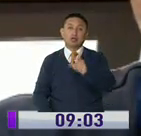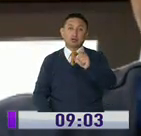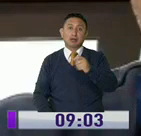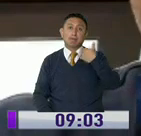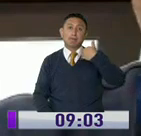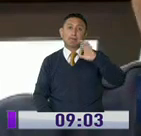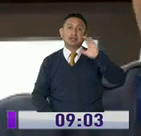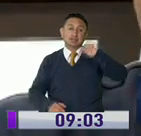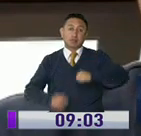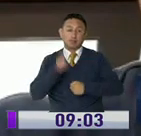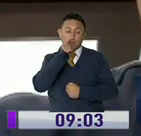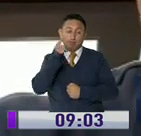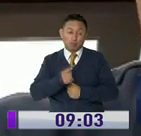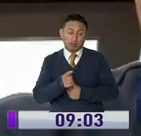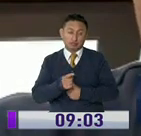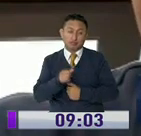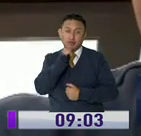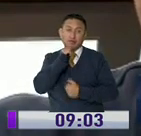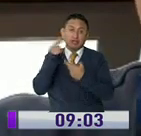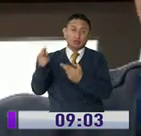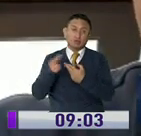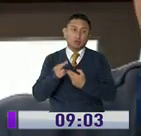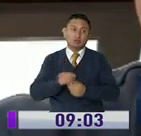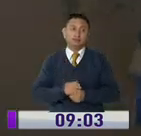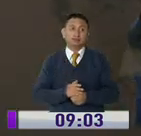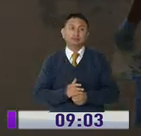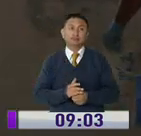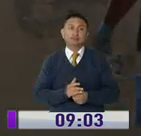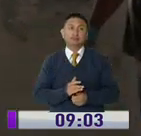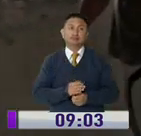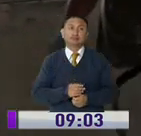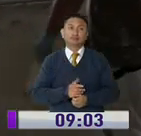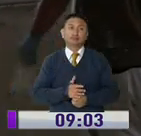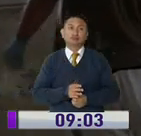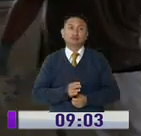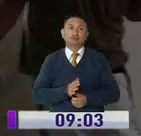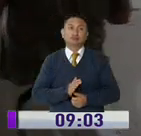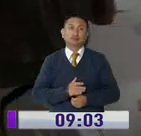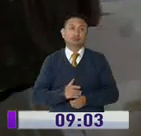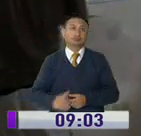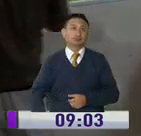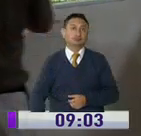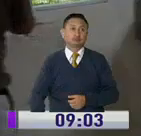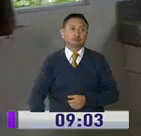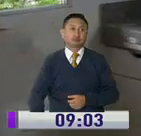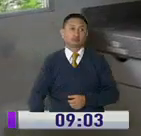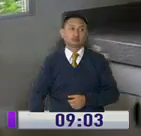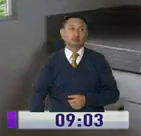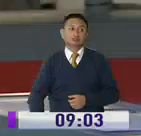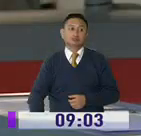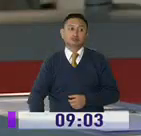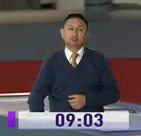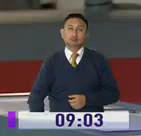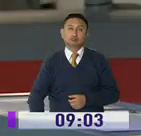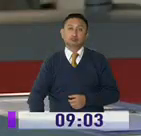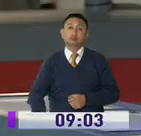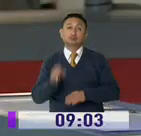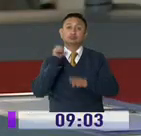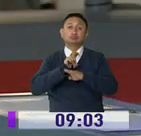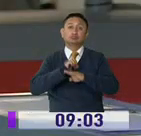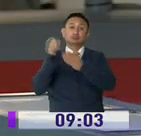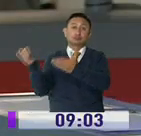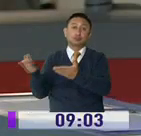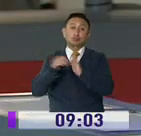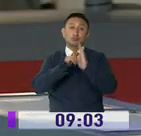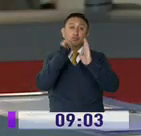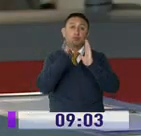que han sido sometidos a pruebas y que todavía esperan de resultados. Desde la provincia de Manaví, informó Wendy Delgado. Ecuador recibirá